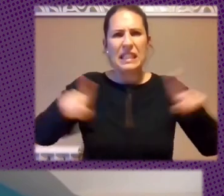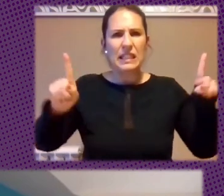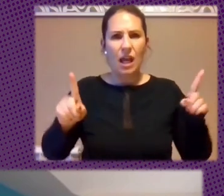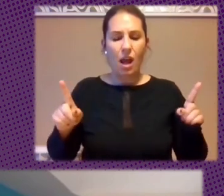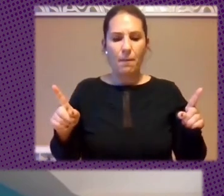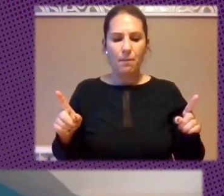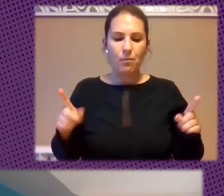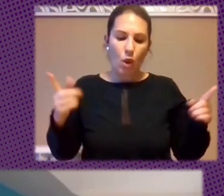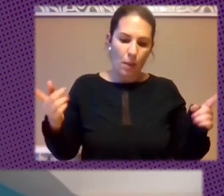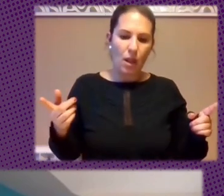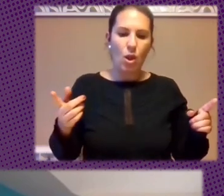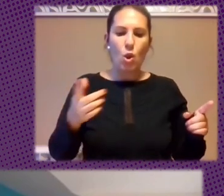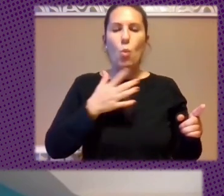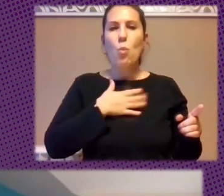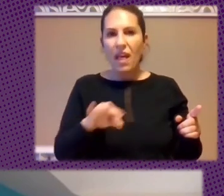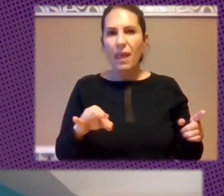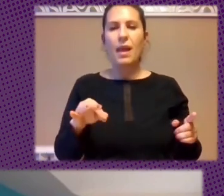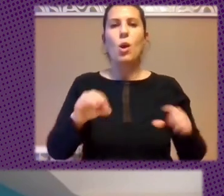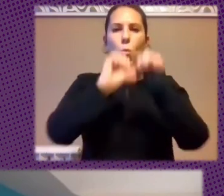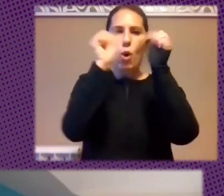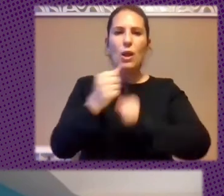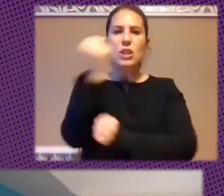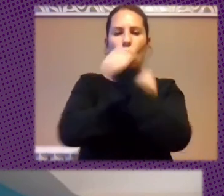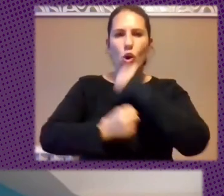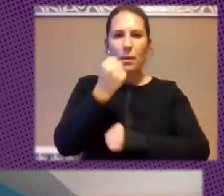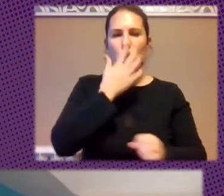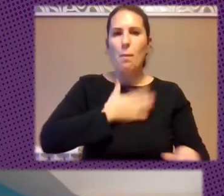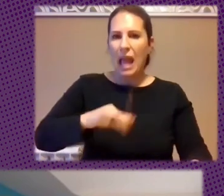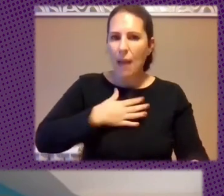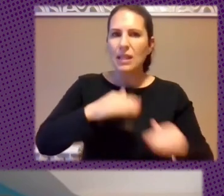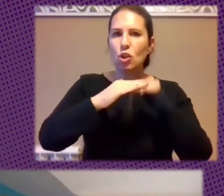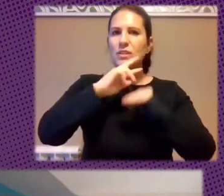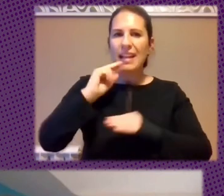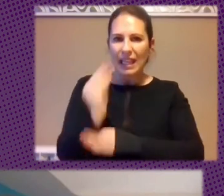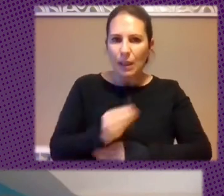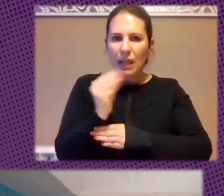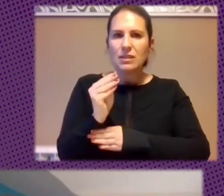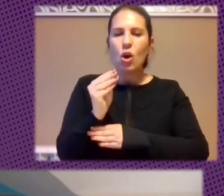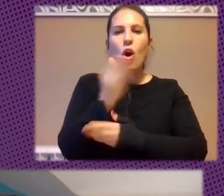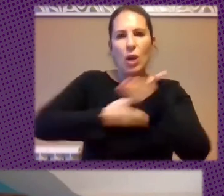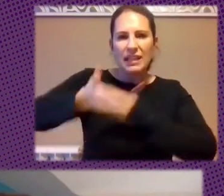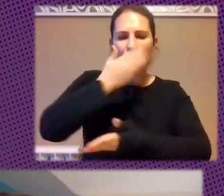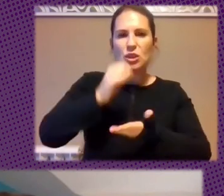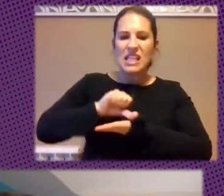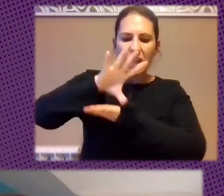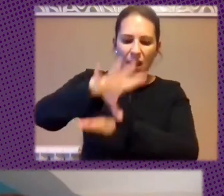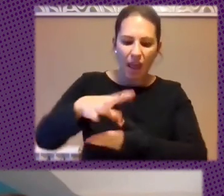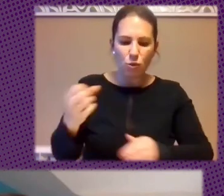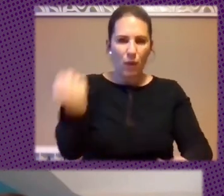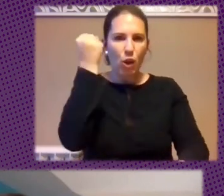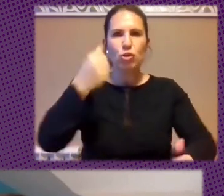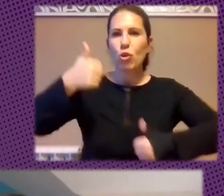Puedes Puedes Hacer Económicos Modelos Económicos Viables Sostenibles Colaborativos Descentralizados Poderosos